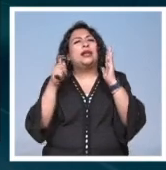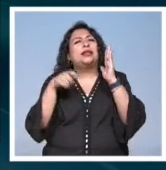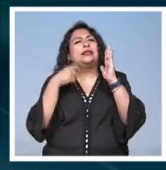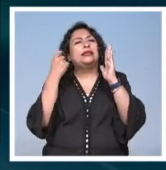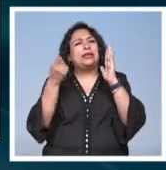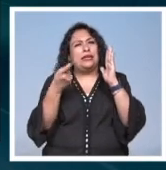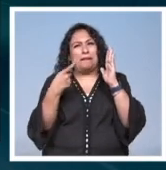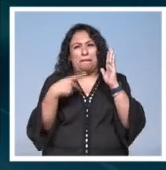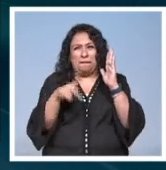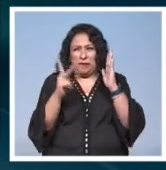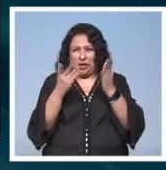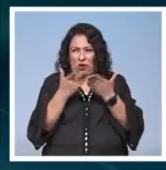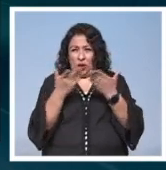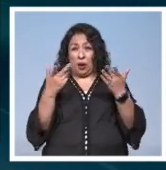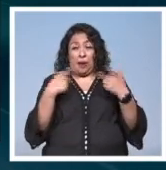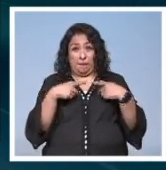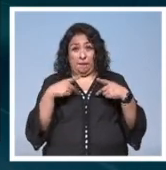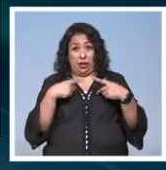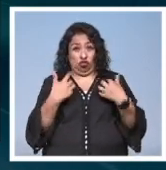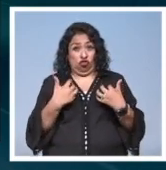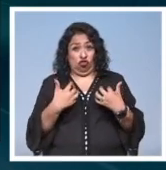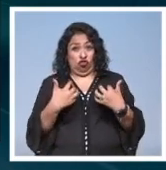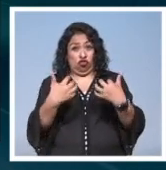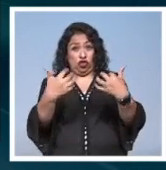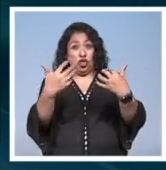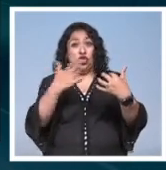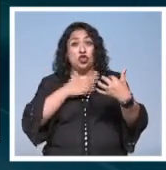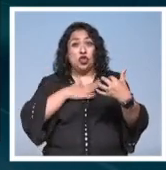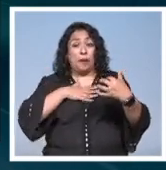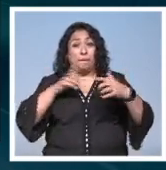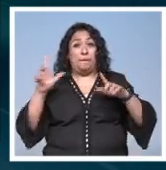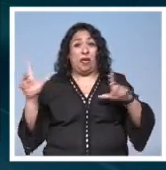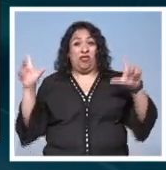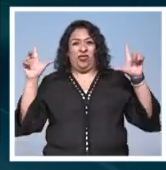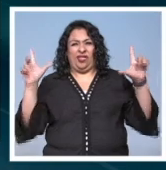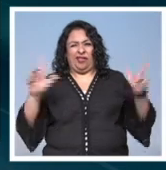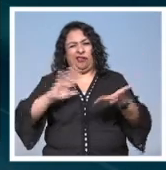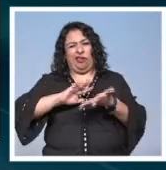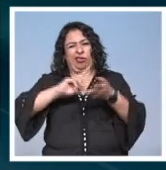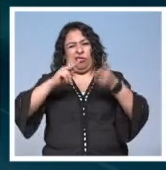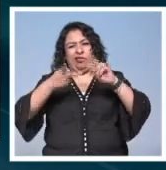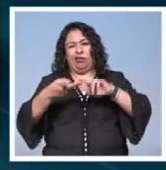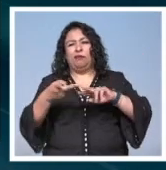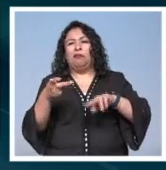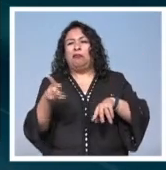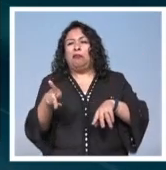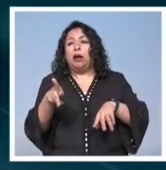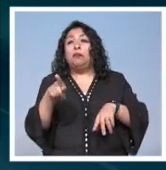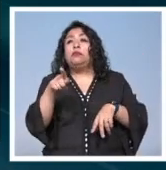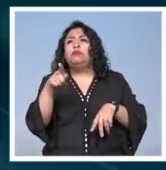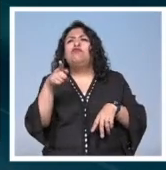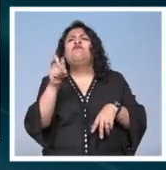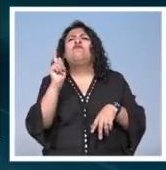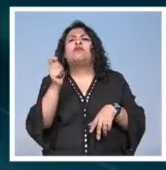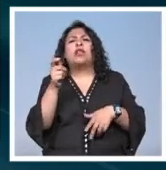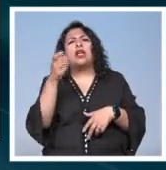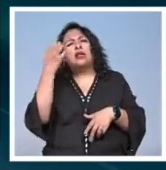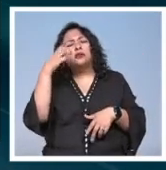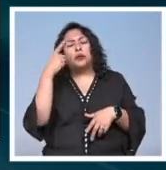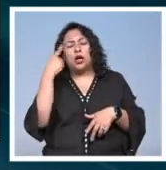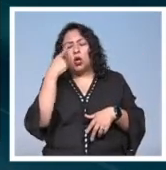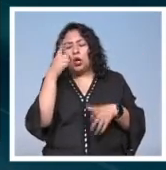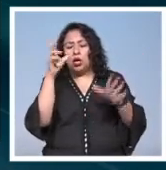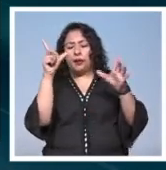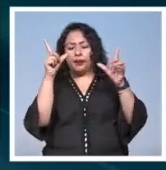en este caso los espectadores son la pantalla lo que ocurre es que viven toda la experiencia con los ojos